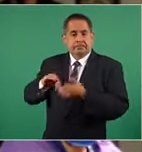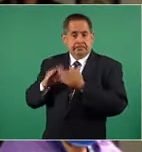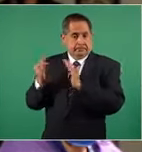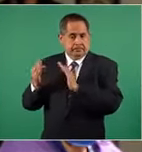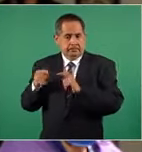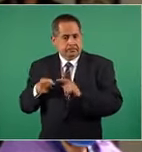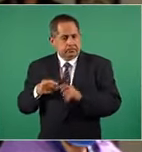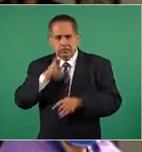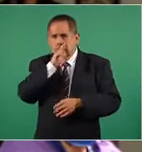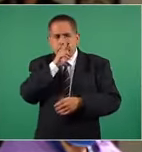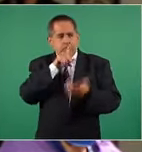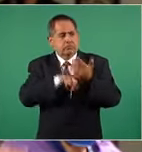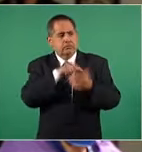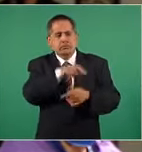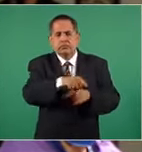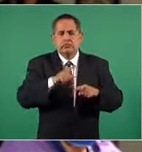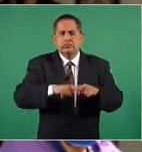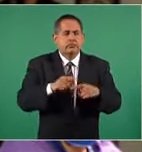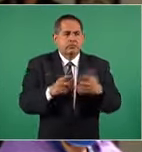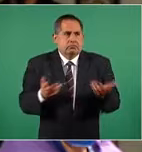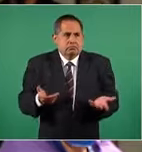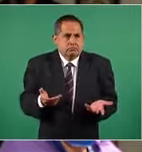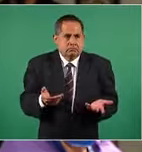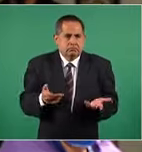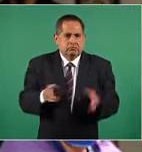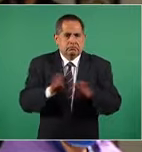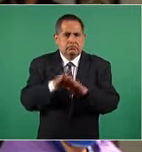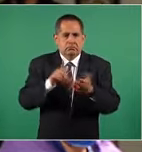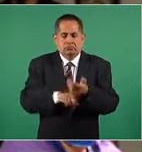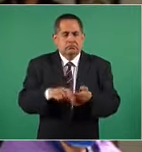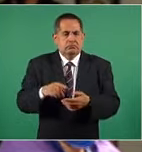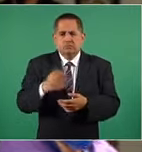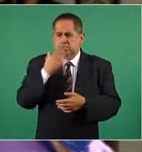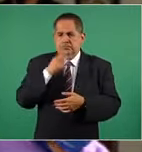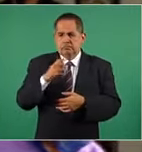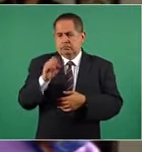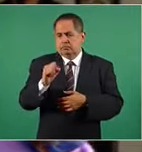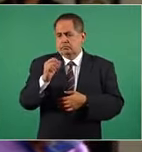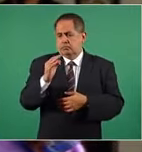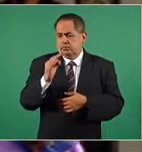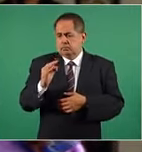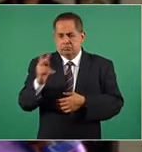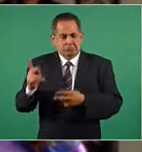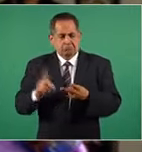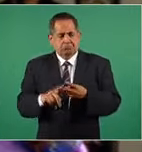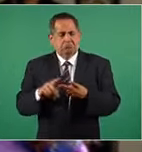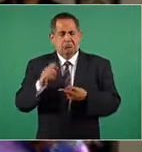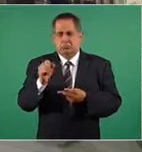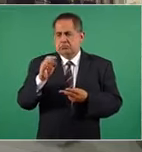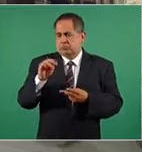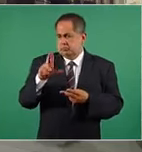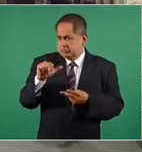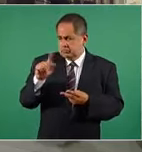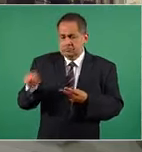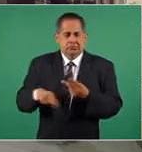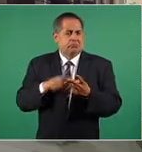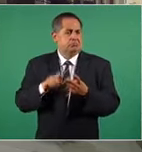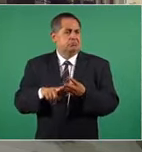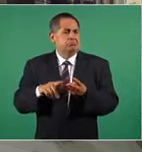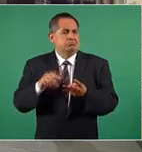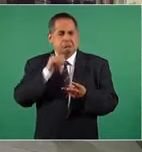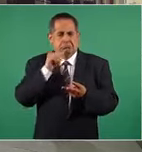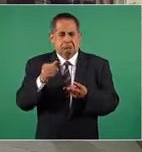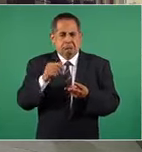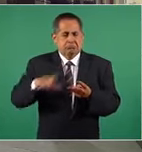preocupados porque no hay nadie ni en la Secretaría de la Función Pública ni en la Secretaría del Medio Ambiente ni en el gobierno